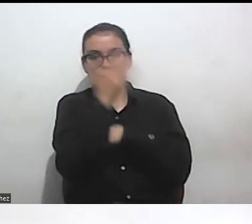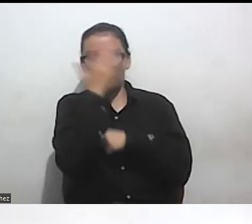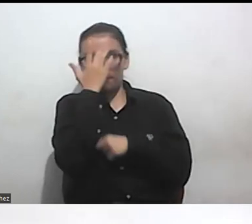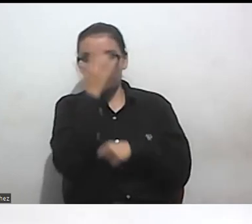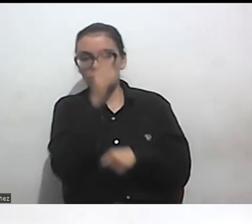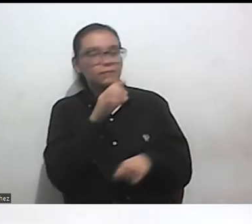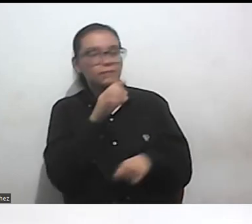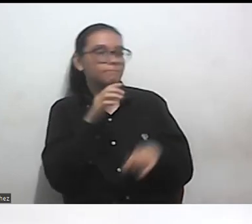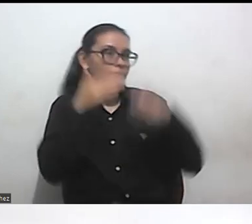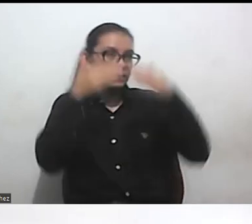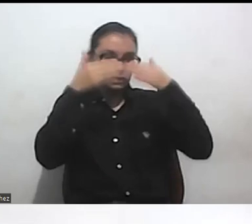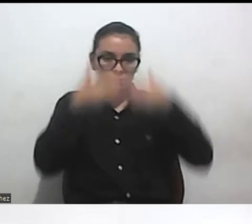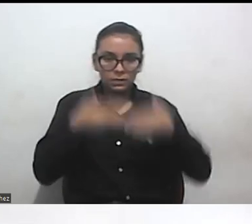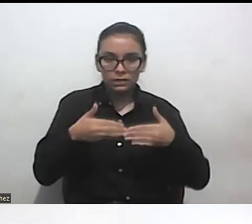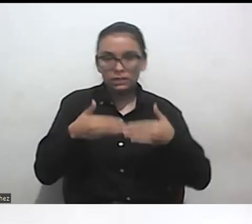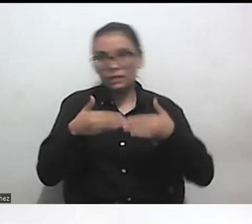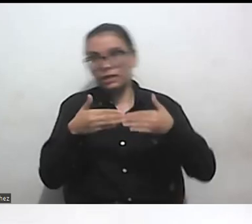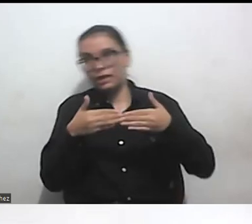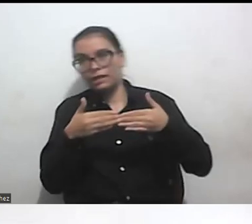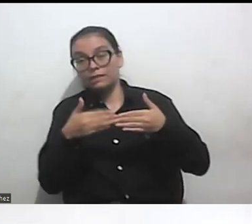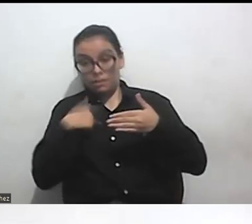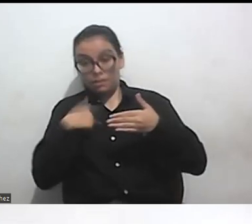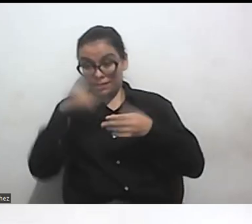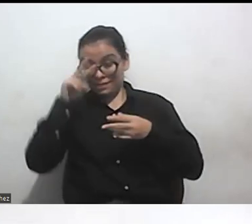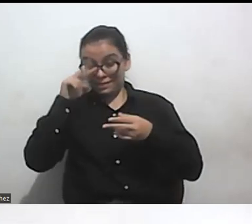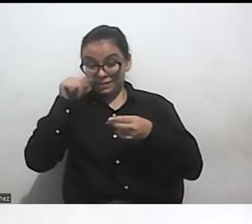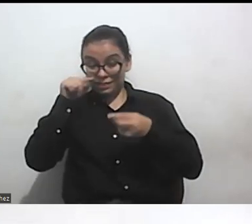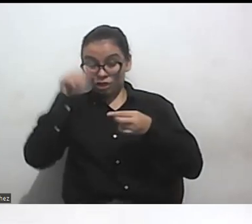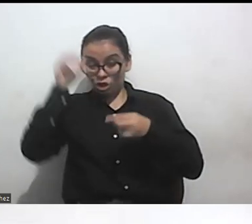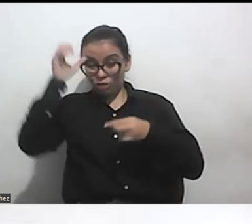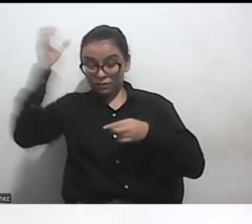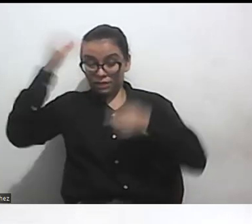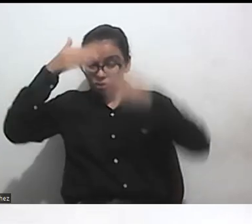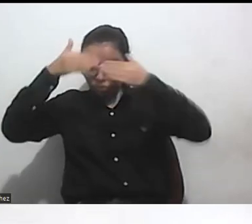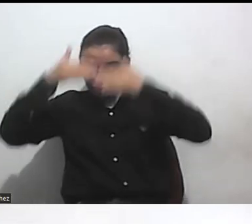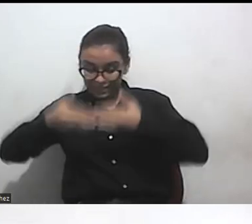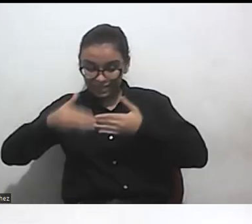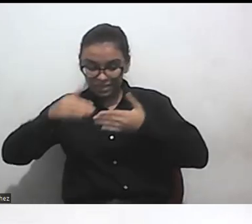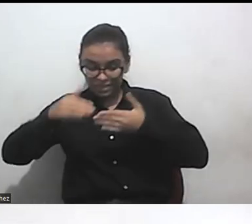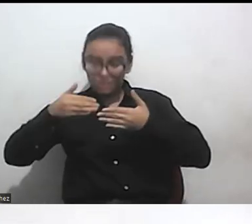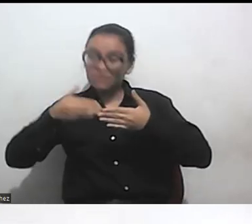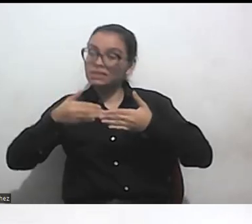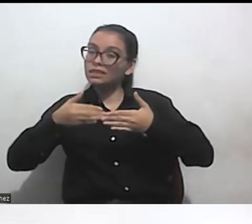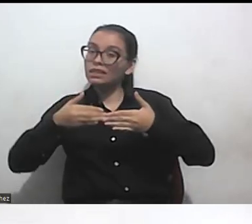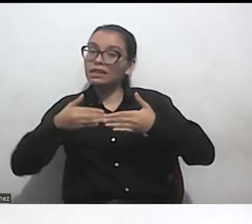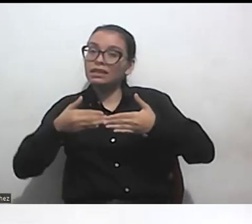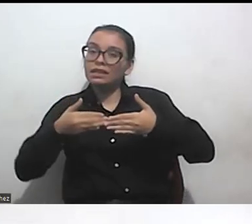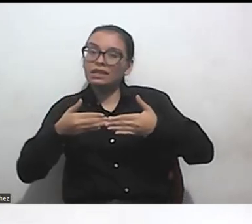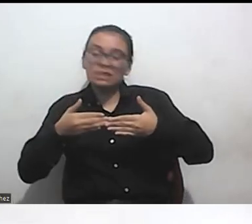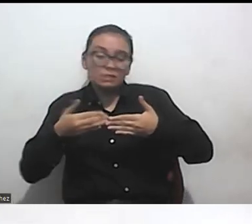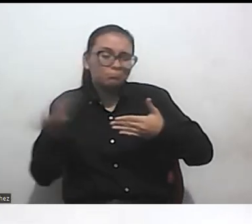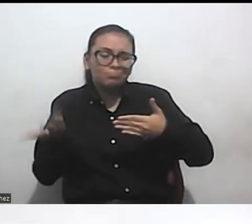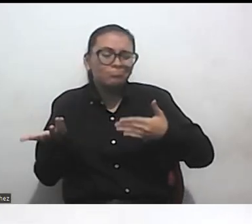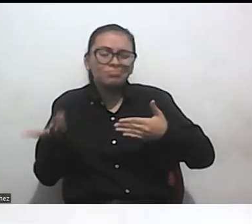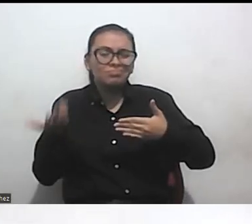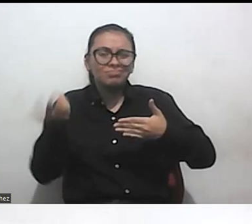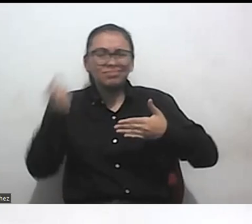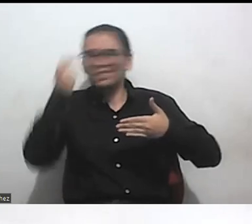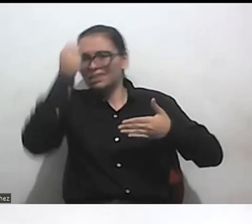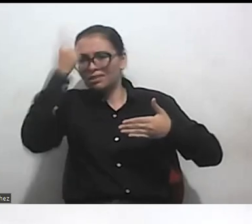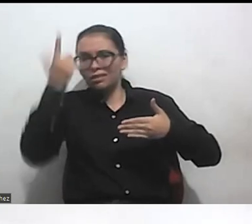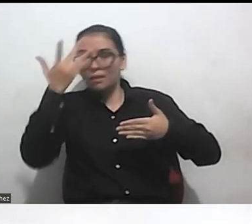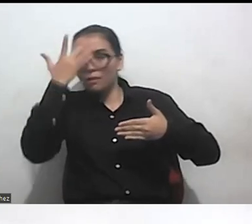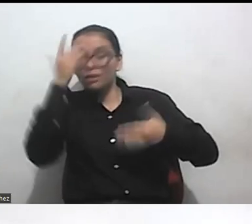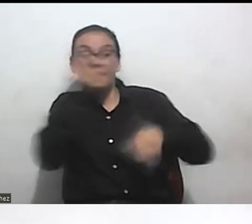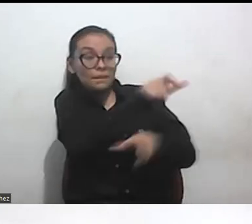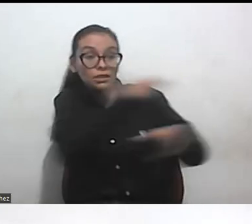y yo pienso que la discapacidad es algo que no tiene sentido porque todos los seres humanos y